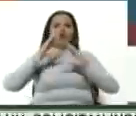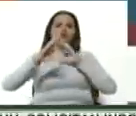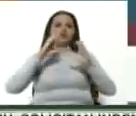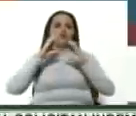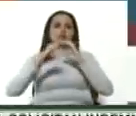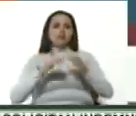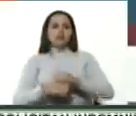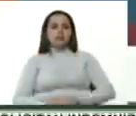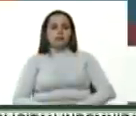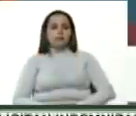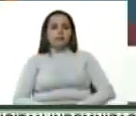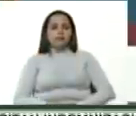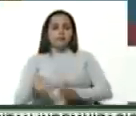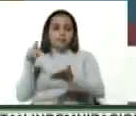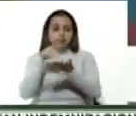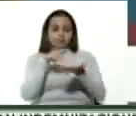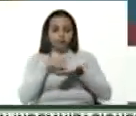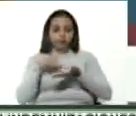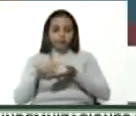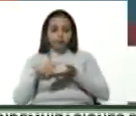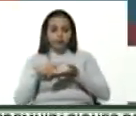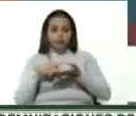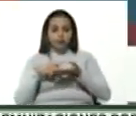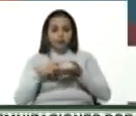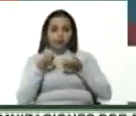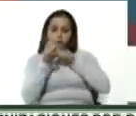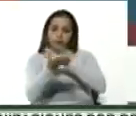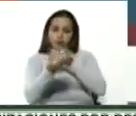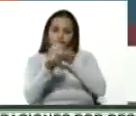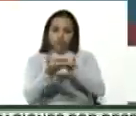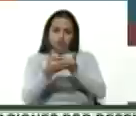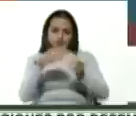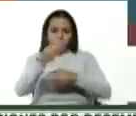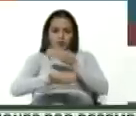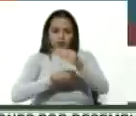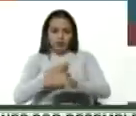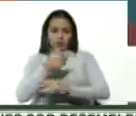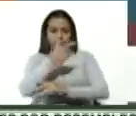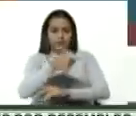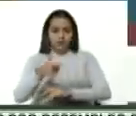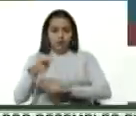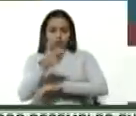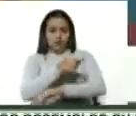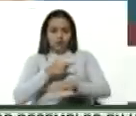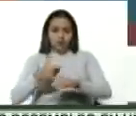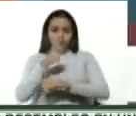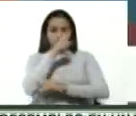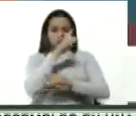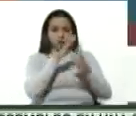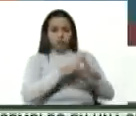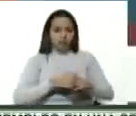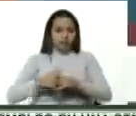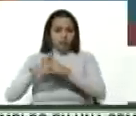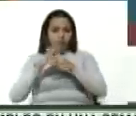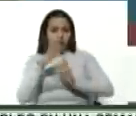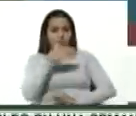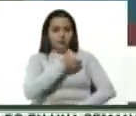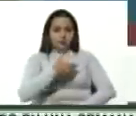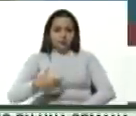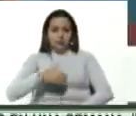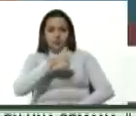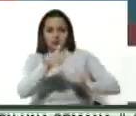intervenciones, discursos de quienes gobiernan en Estados Unidos, presidente, vicepresidente,